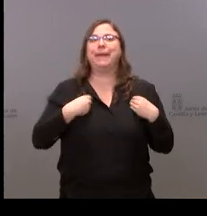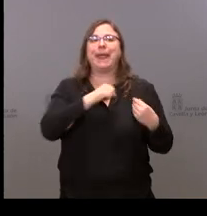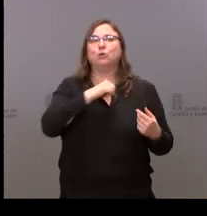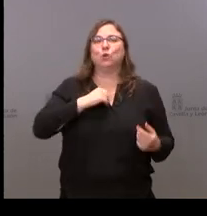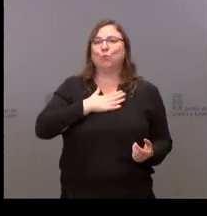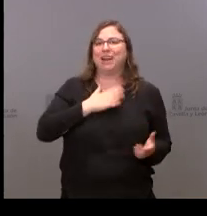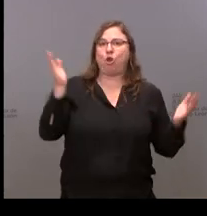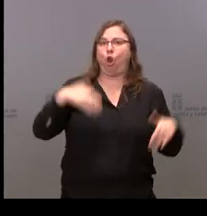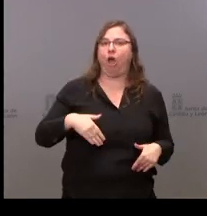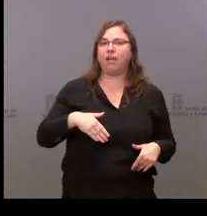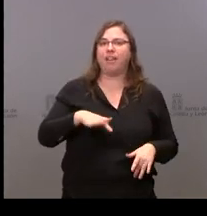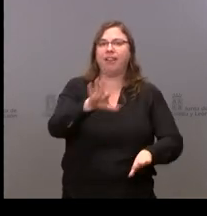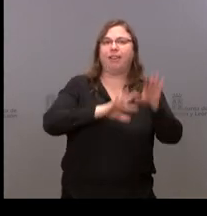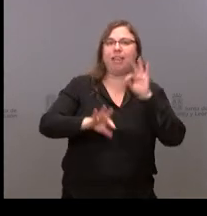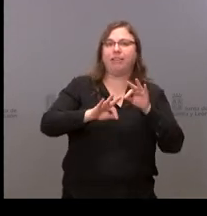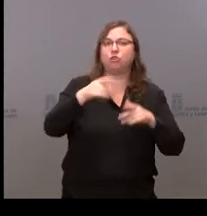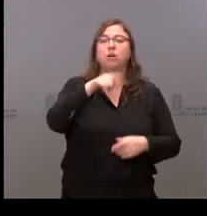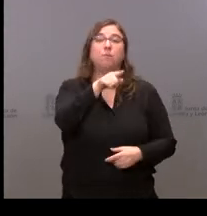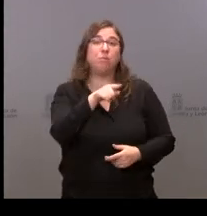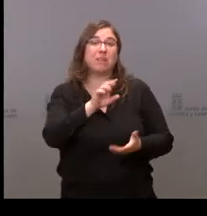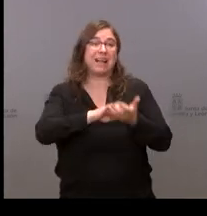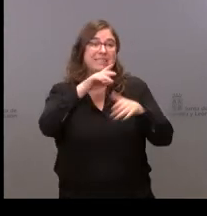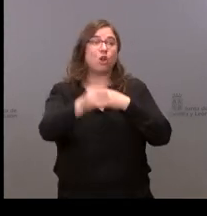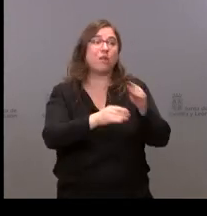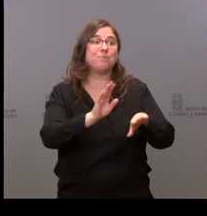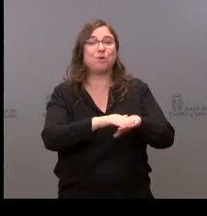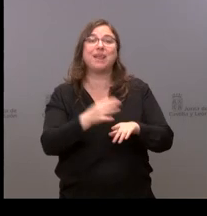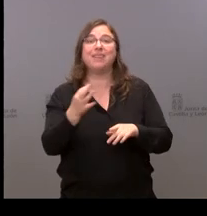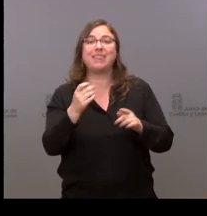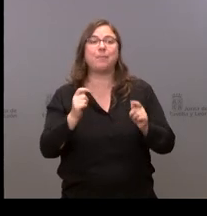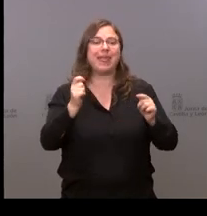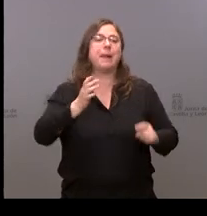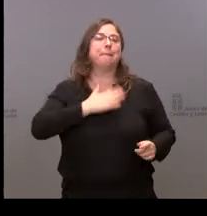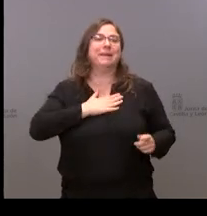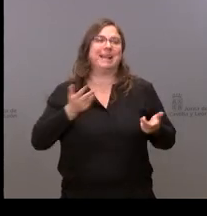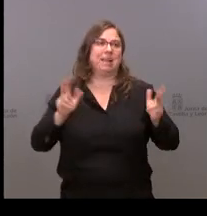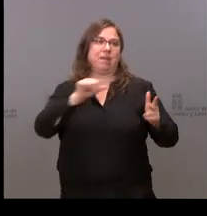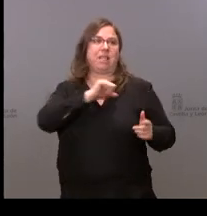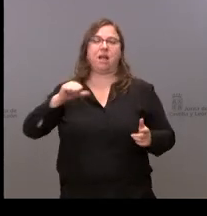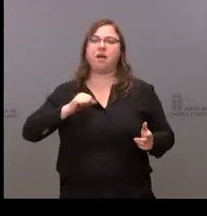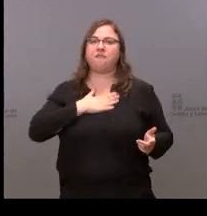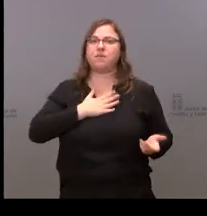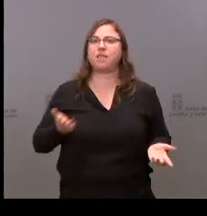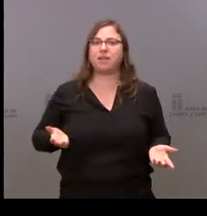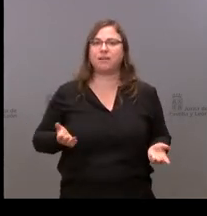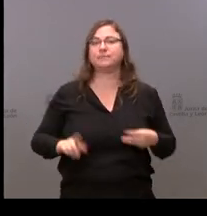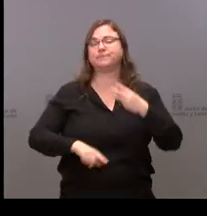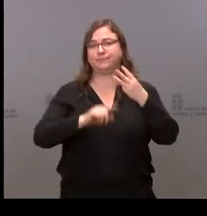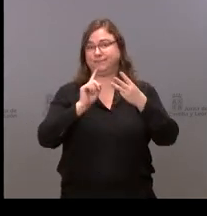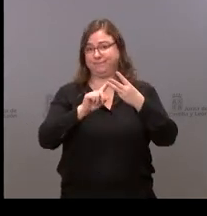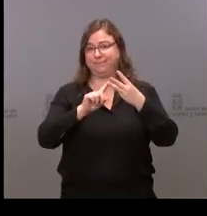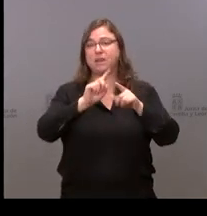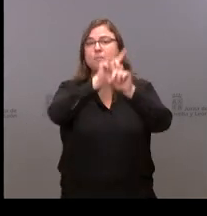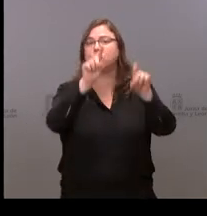tomando decisiones que Castilla y León no toma precisamente porque cree que debemos ser dueños de nuestras vidas. Y también le quería